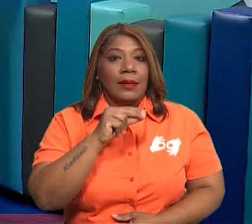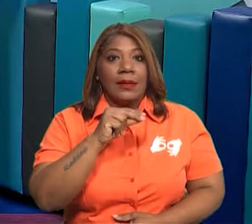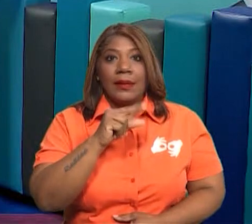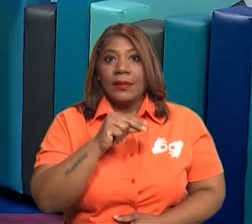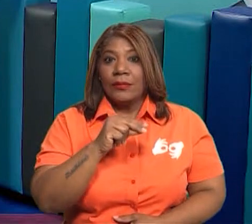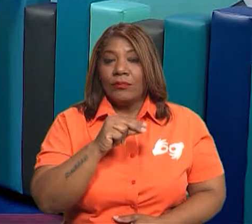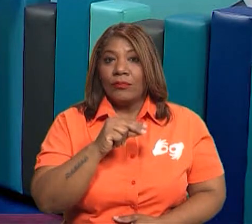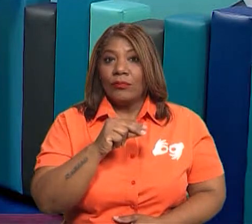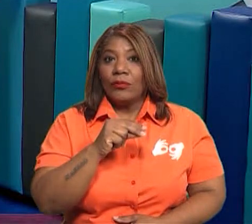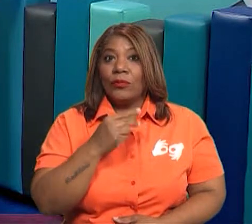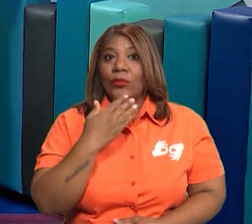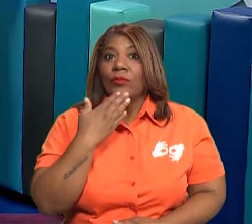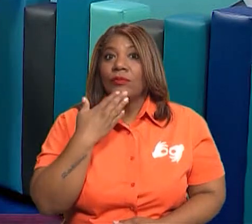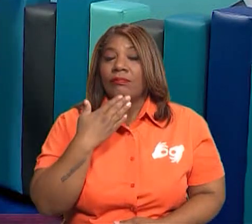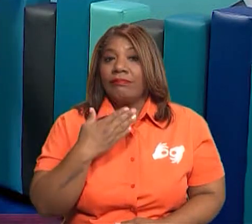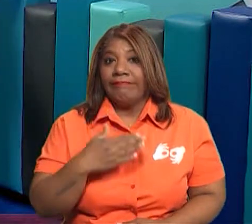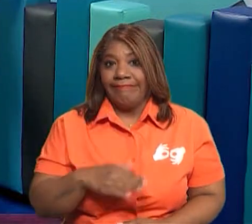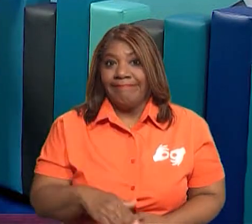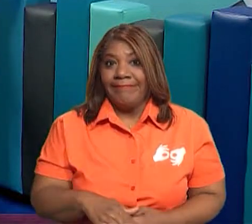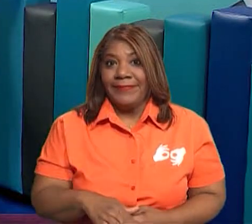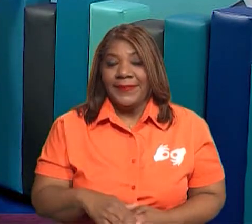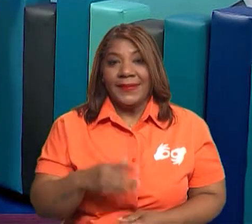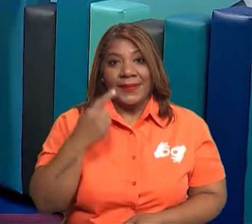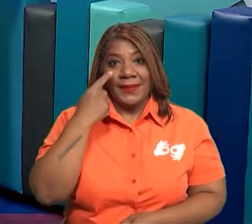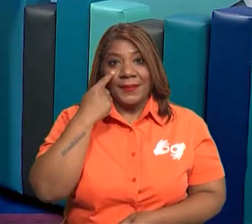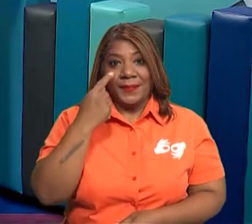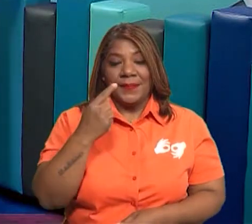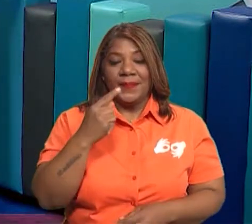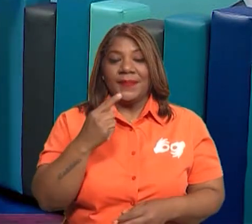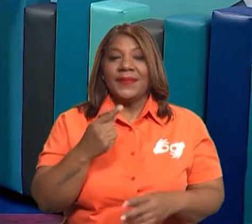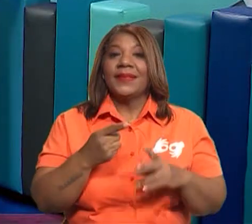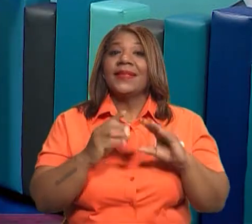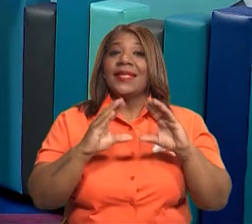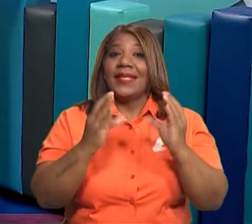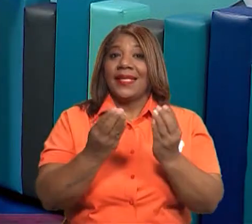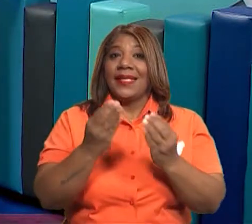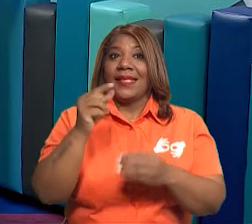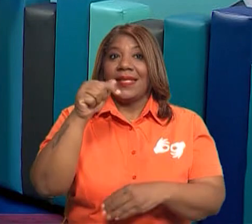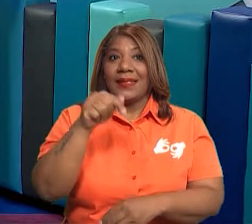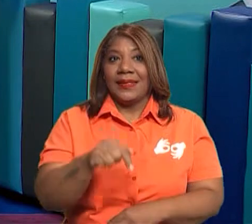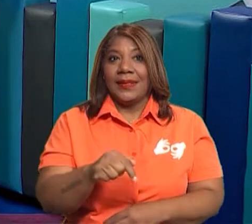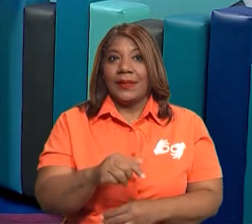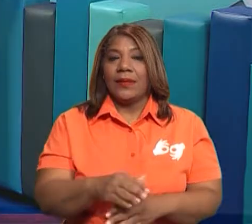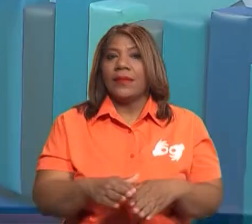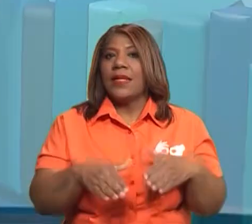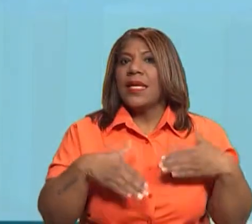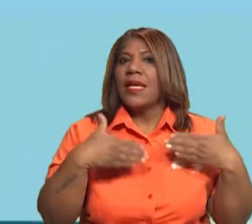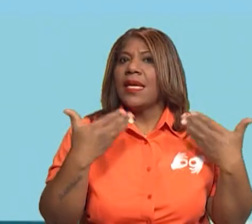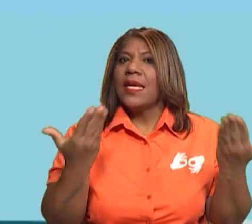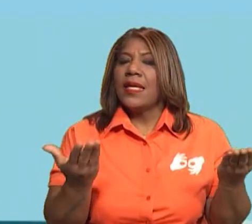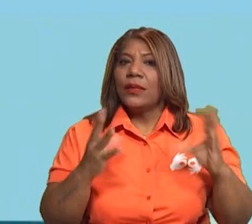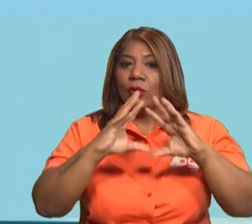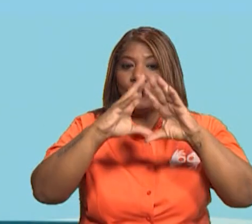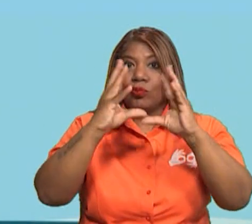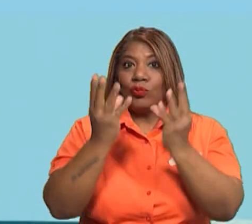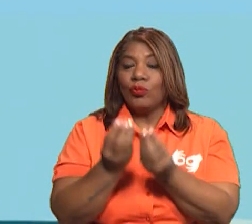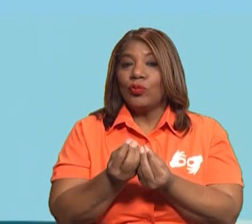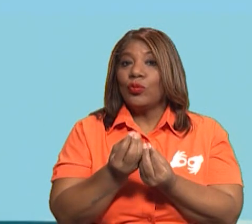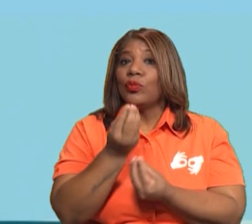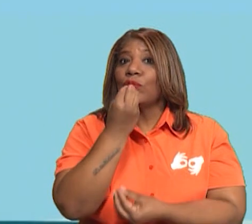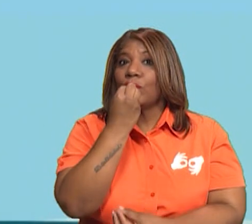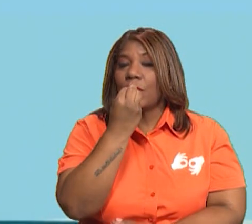Muy bien, empezamos nuestra clase del día de hoy. ¿Qué son los alimentos?